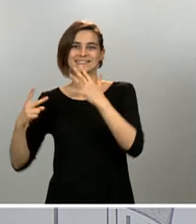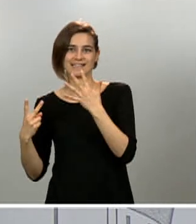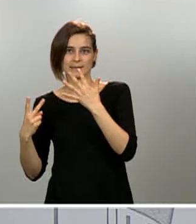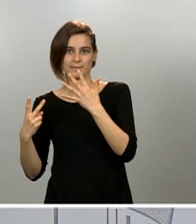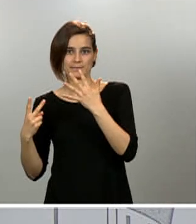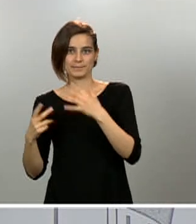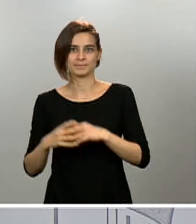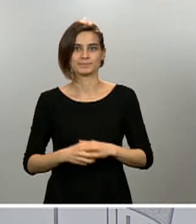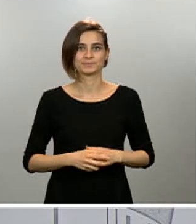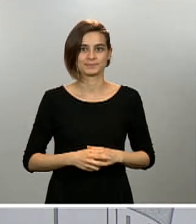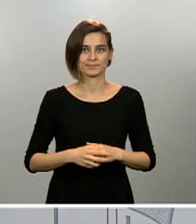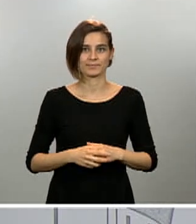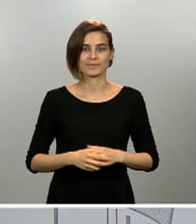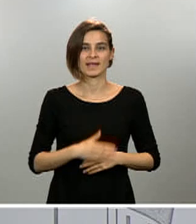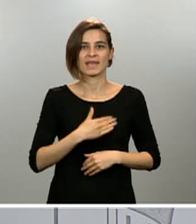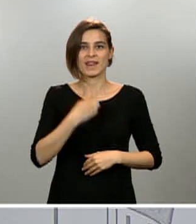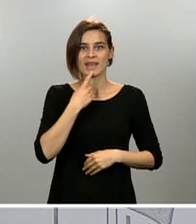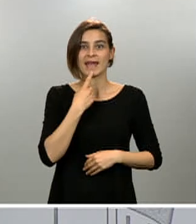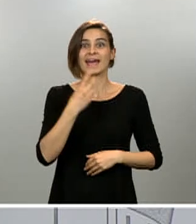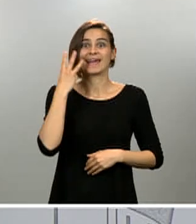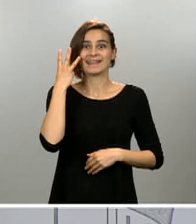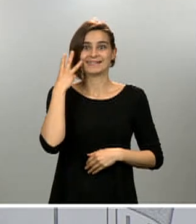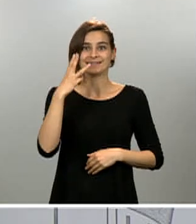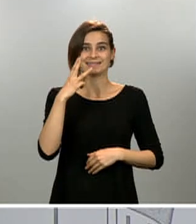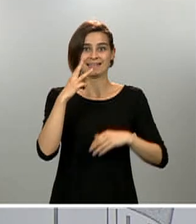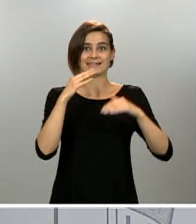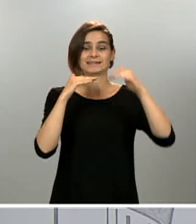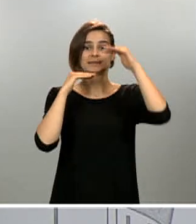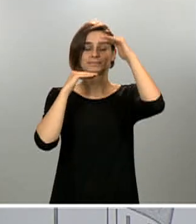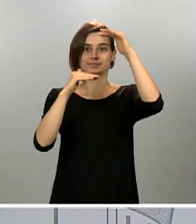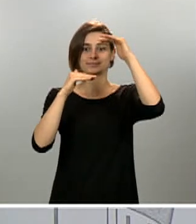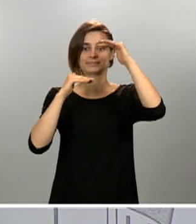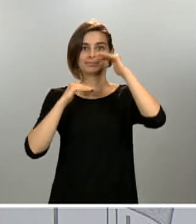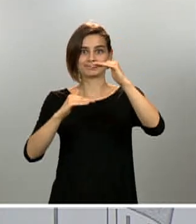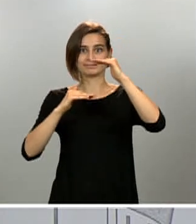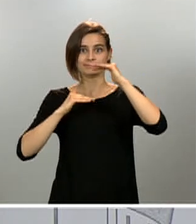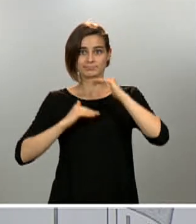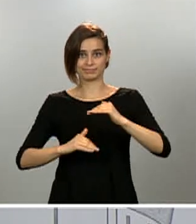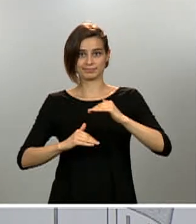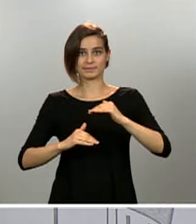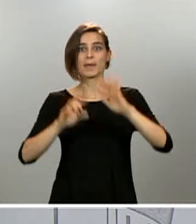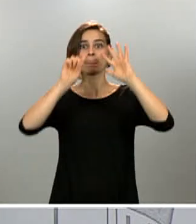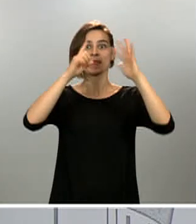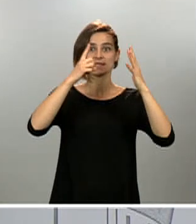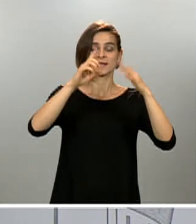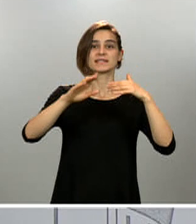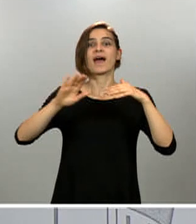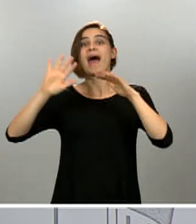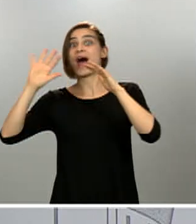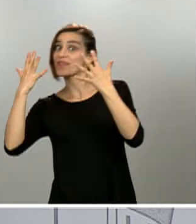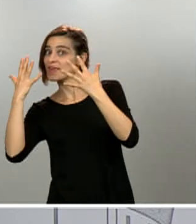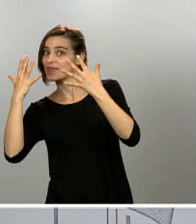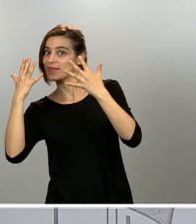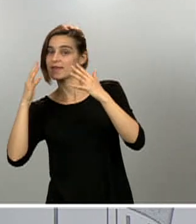hay tres espacios, mañana y tarde, de seis a diez y de ocho a once, para actividad física